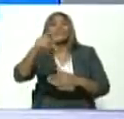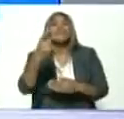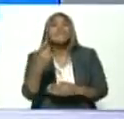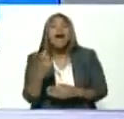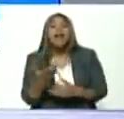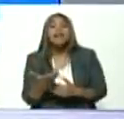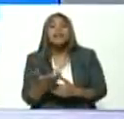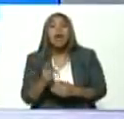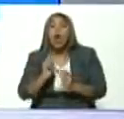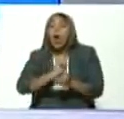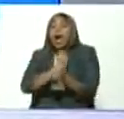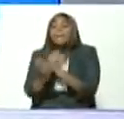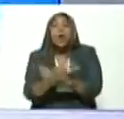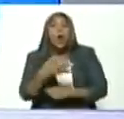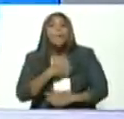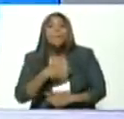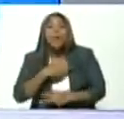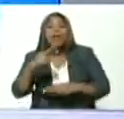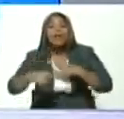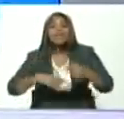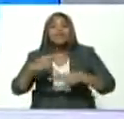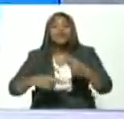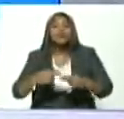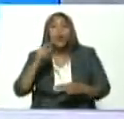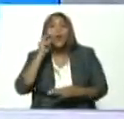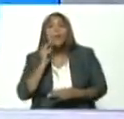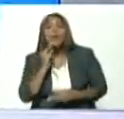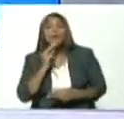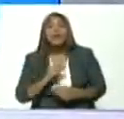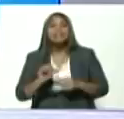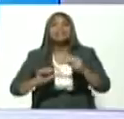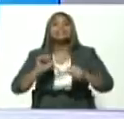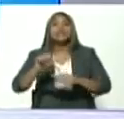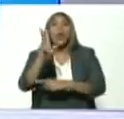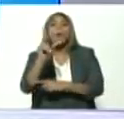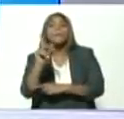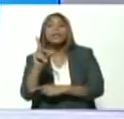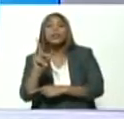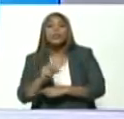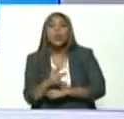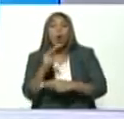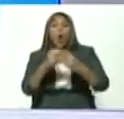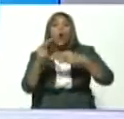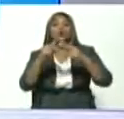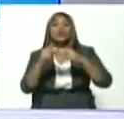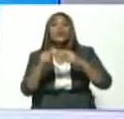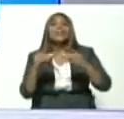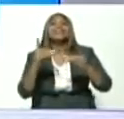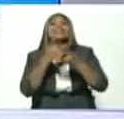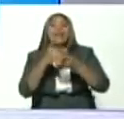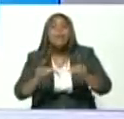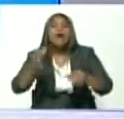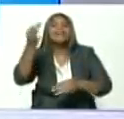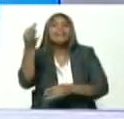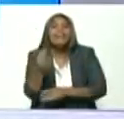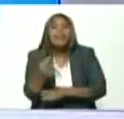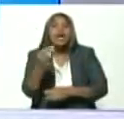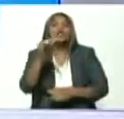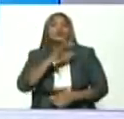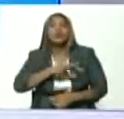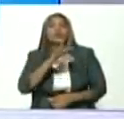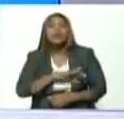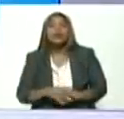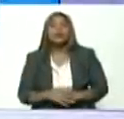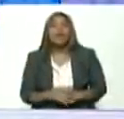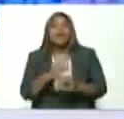ser irreversible la revolución bolivariana del siglo XXI de construir la democracia socialista la